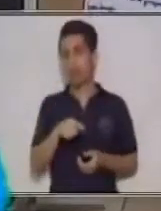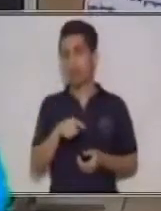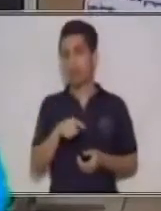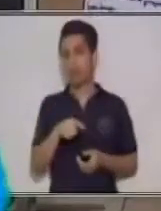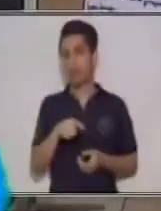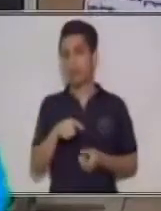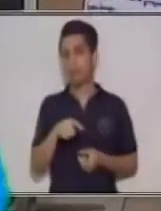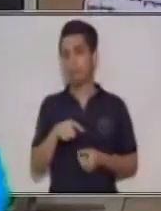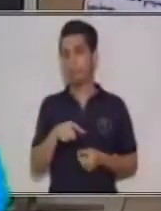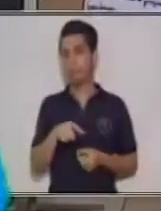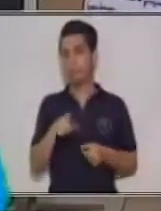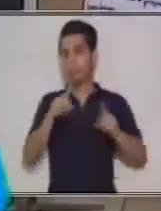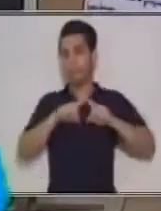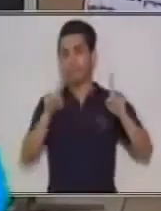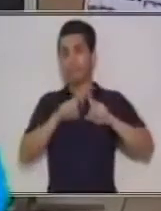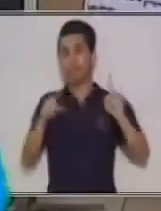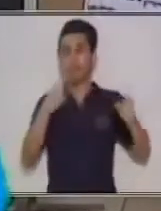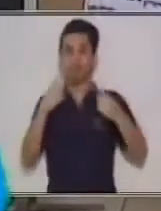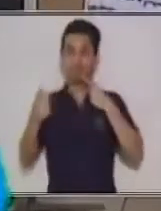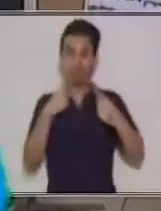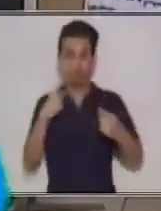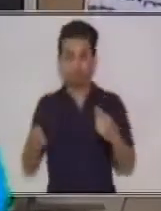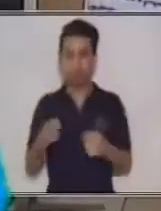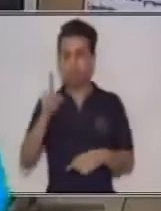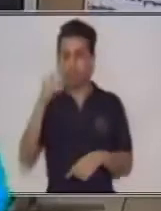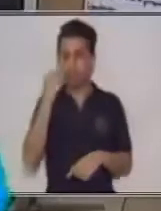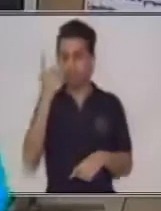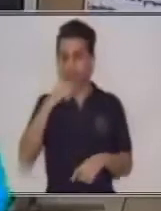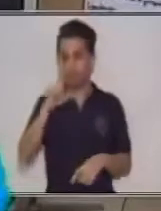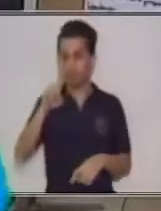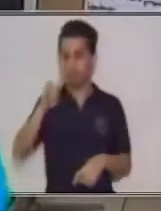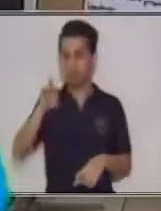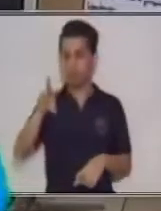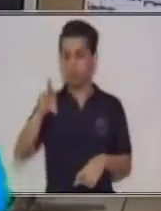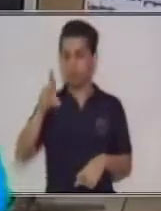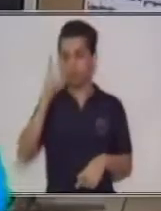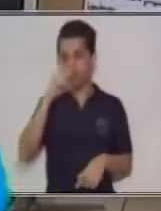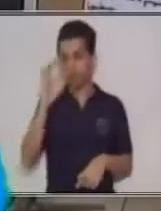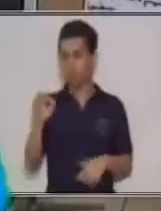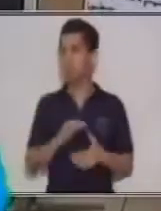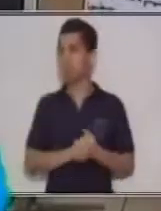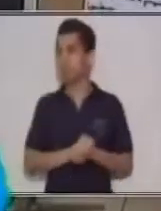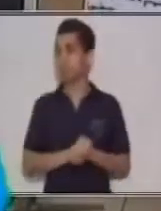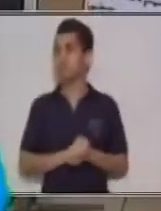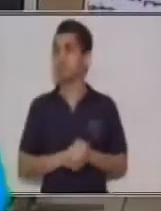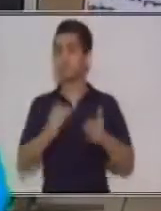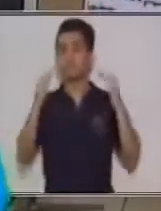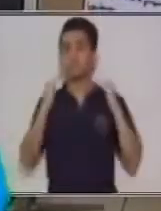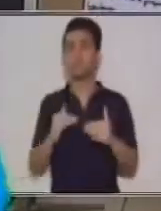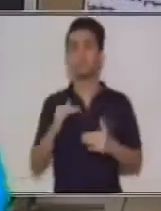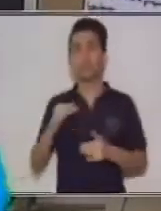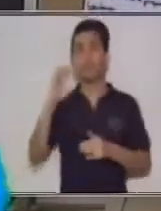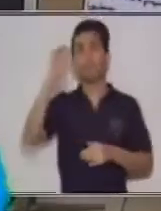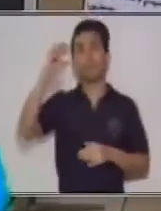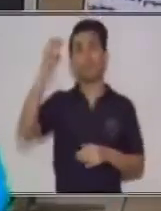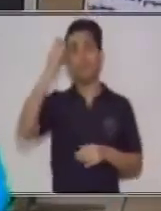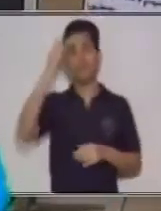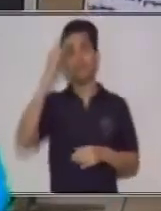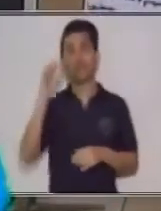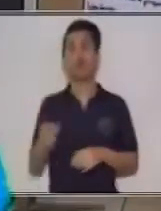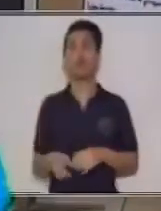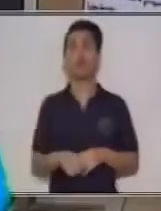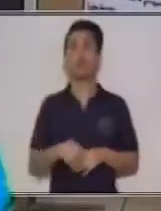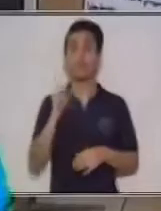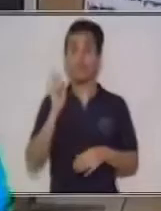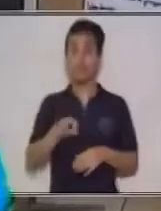estos diversos discursos, específicamente en el ámbito histórico. Político, ¿se da por asumir un cargo de